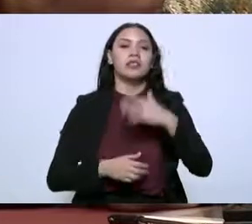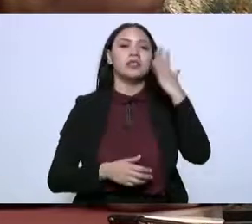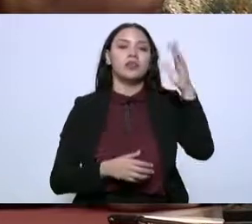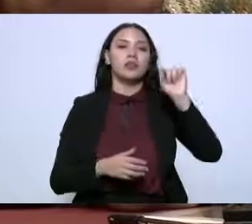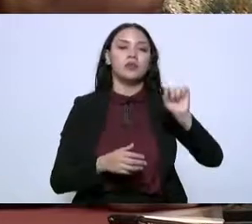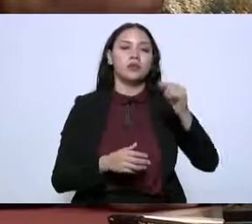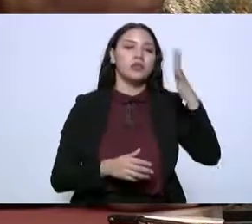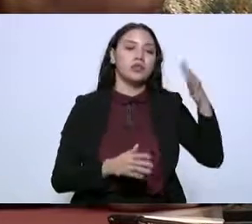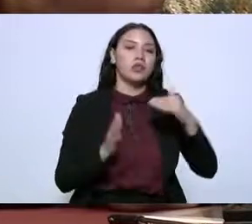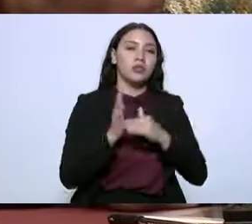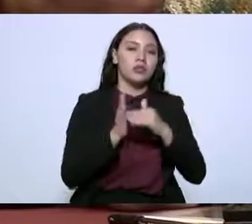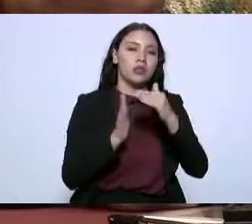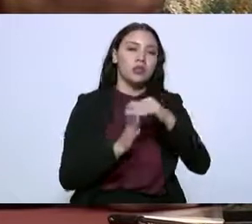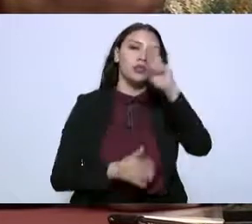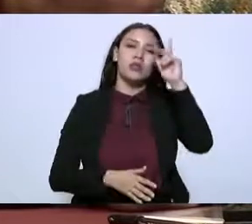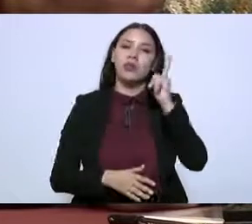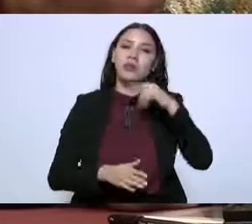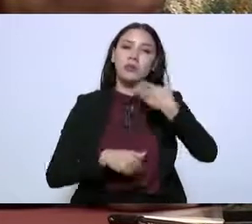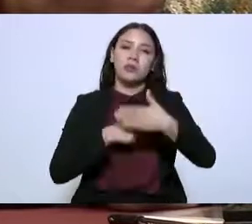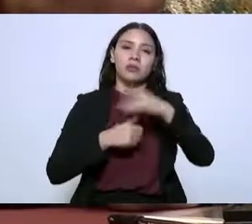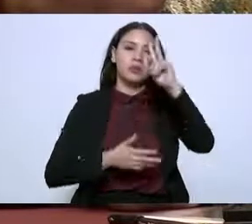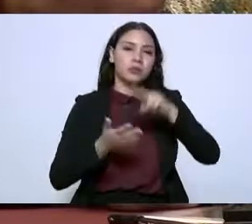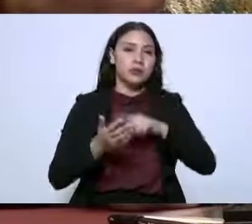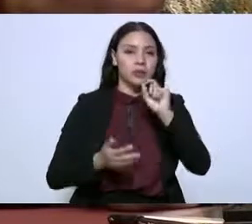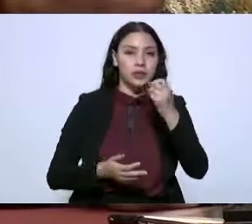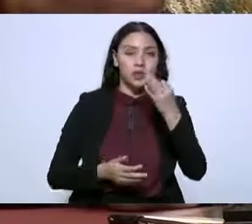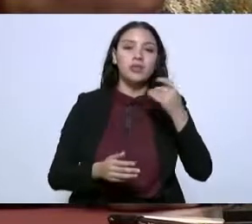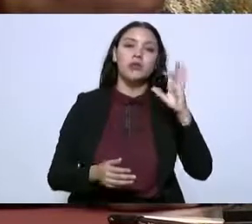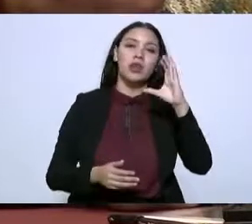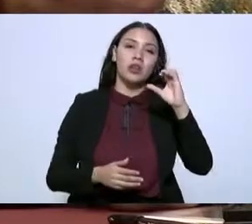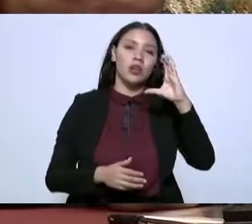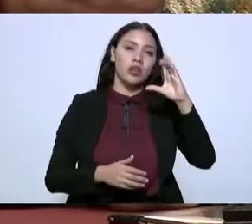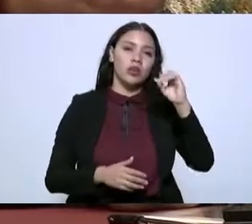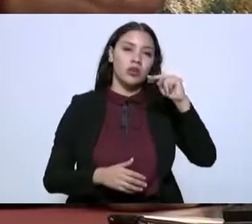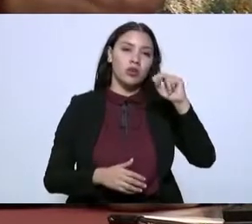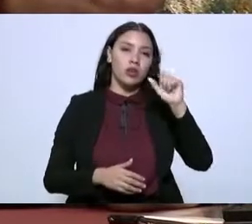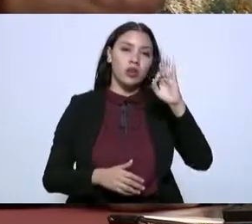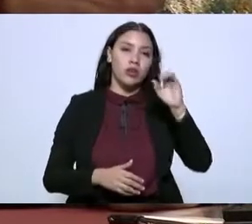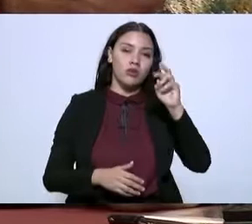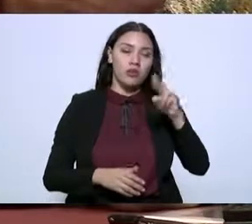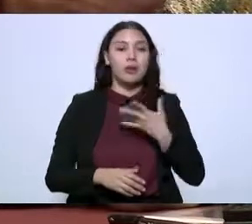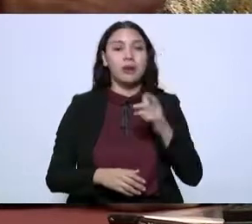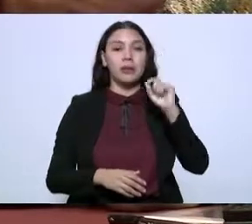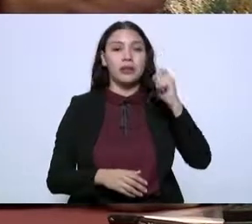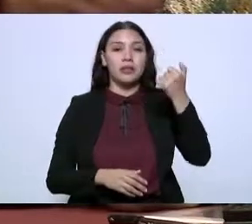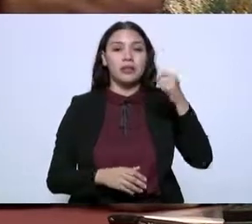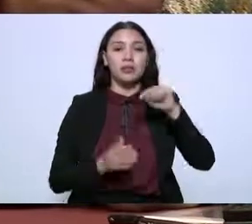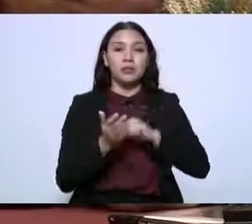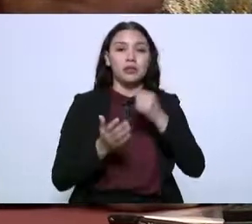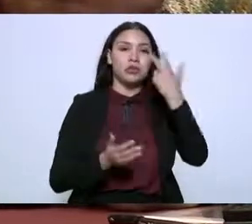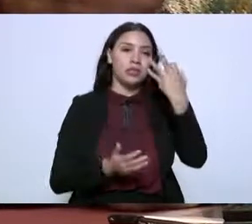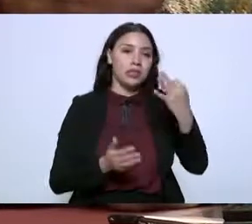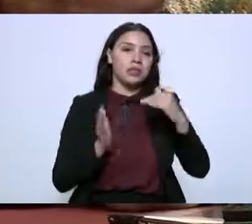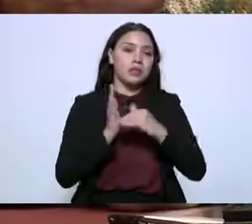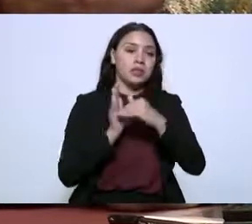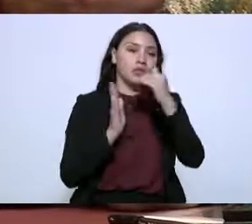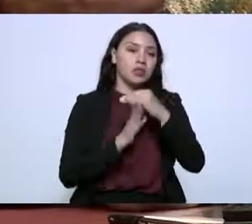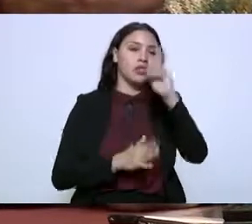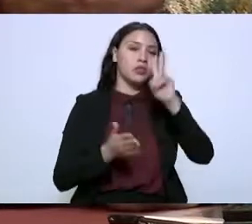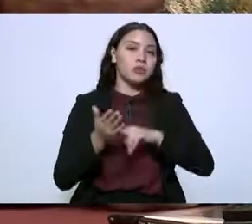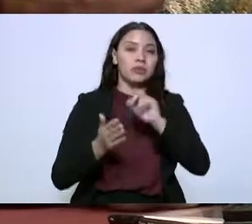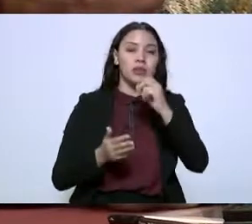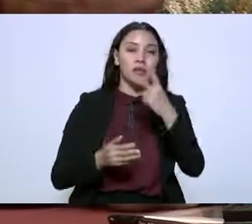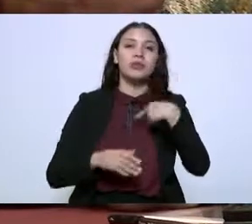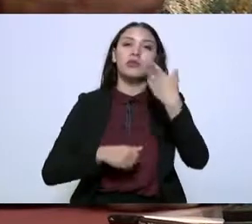para el 2023. En el caso de la CONAFOR, de 26.3 millones 2022, se va a